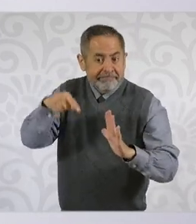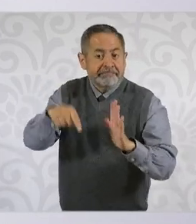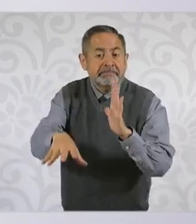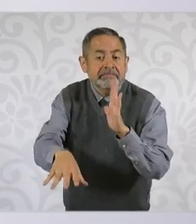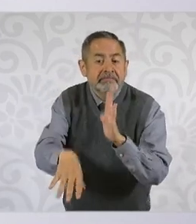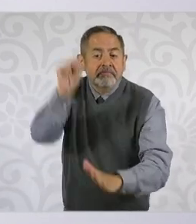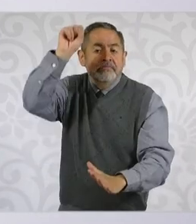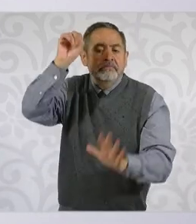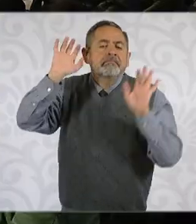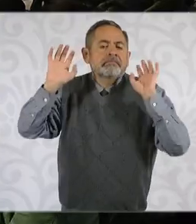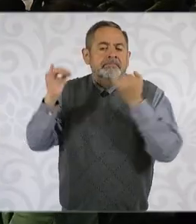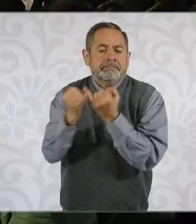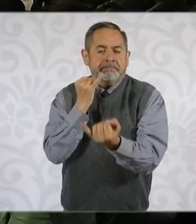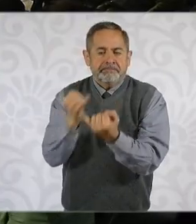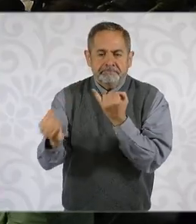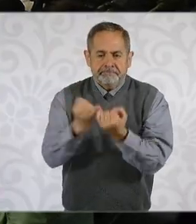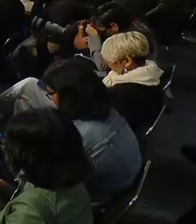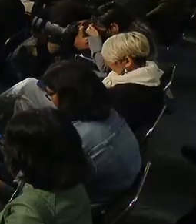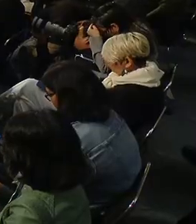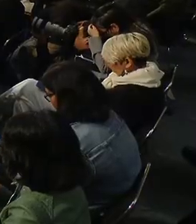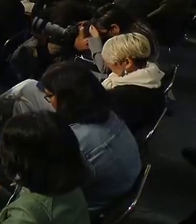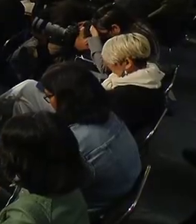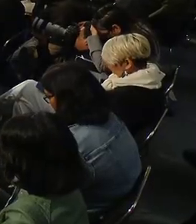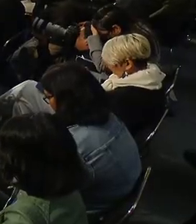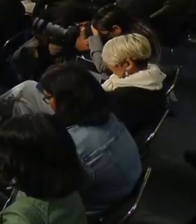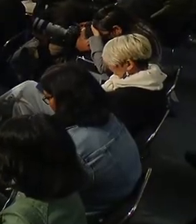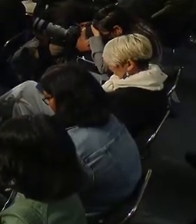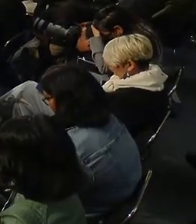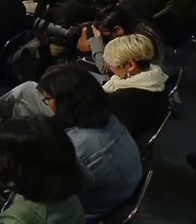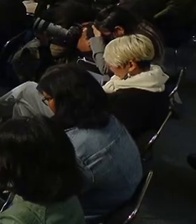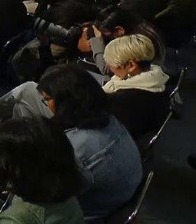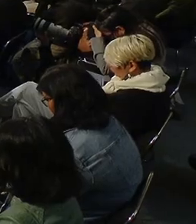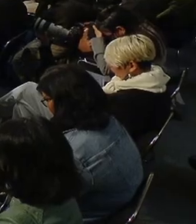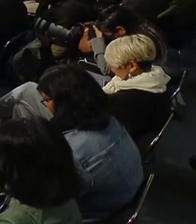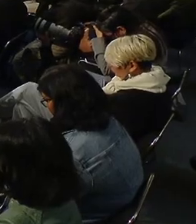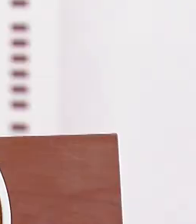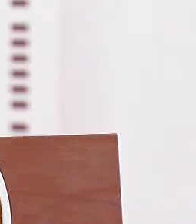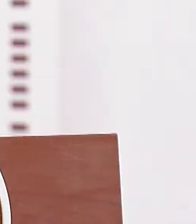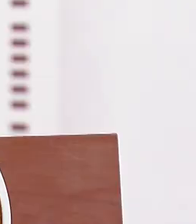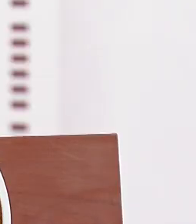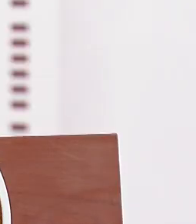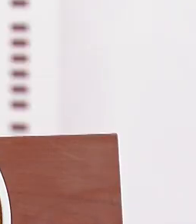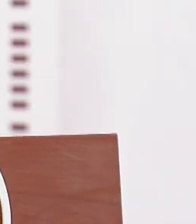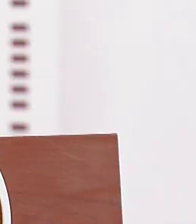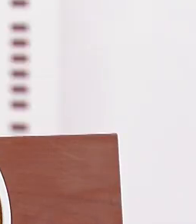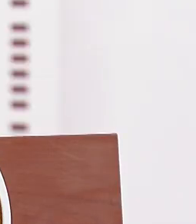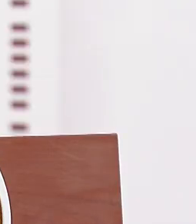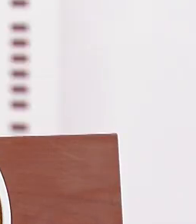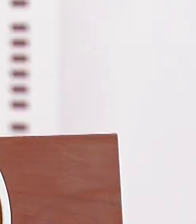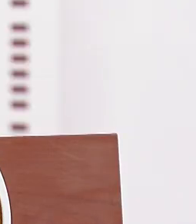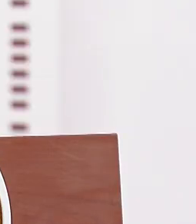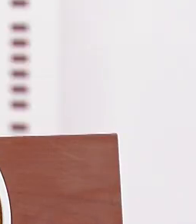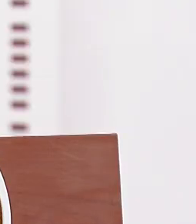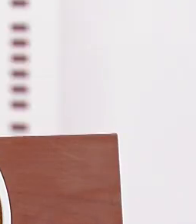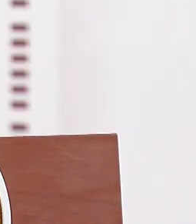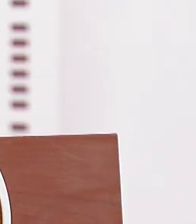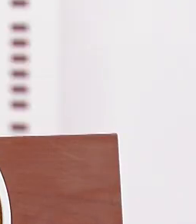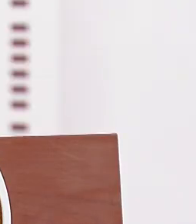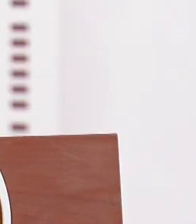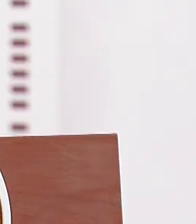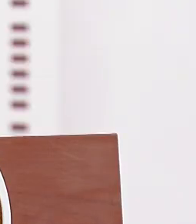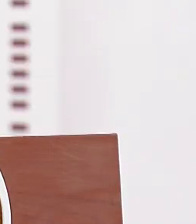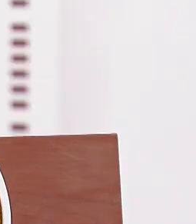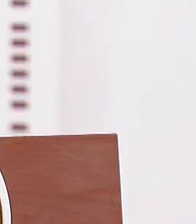a la elección del primero de junio del 2025. Entonces, ¿por qué hay una